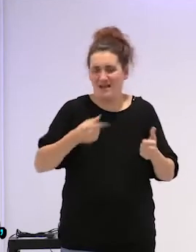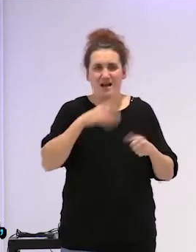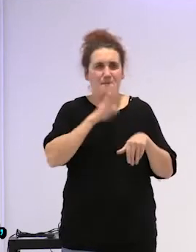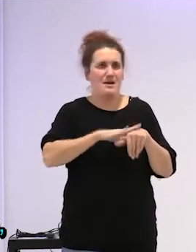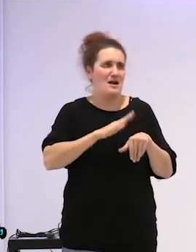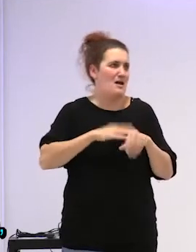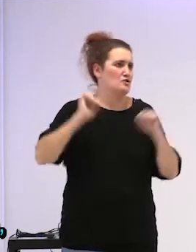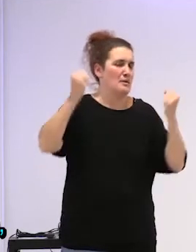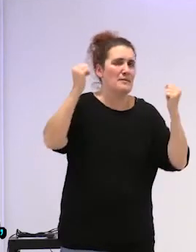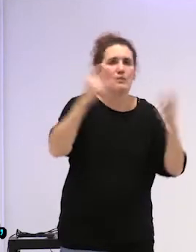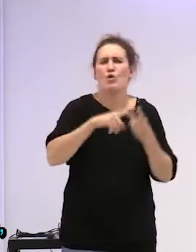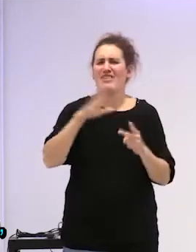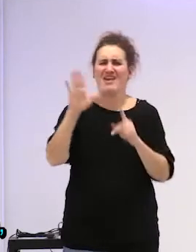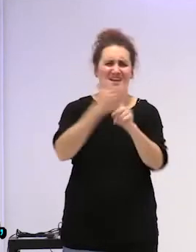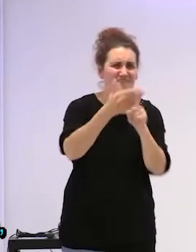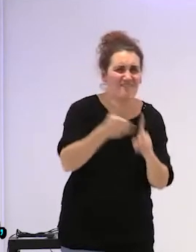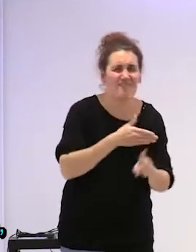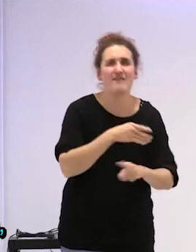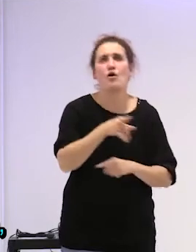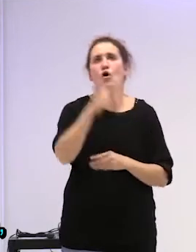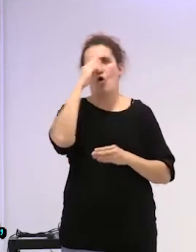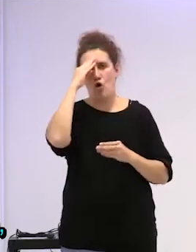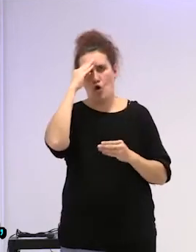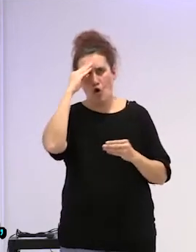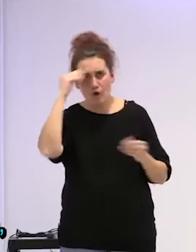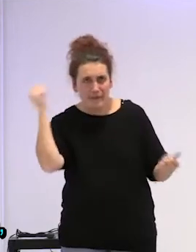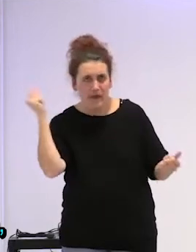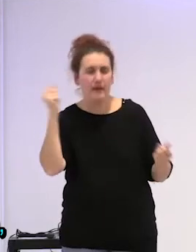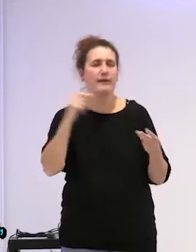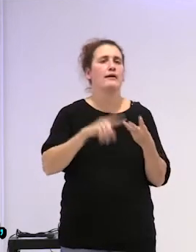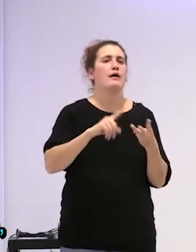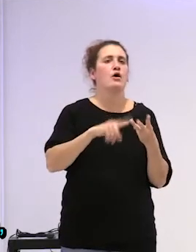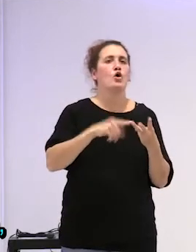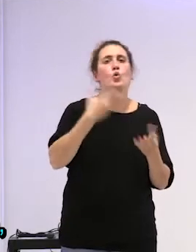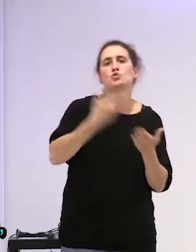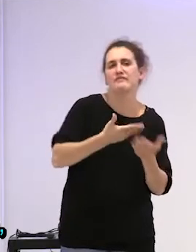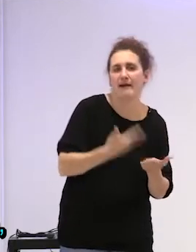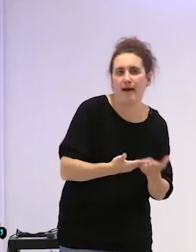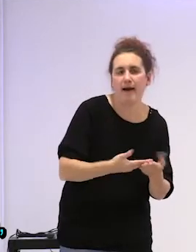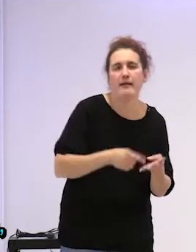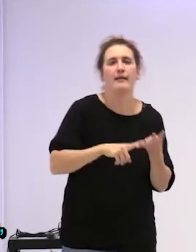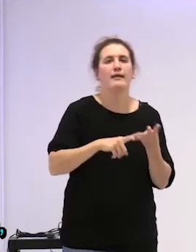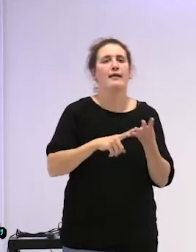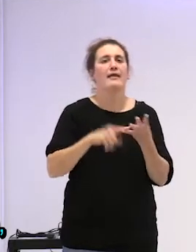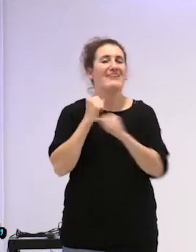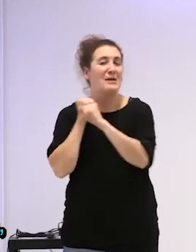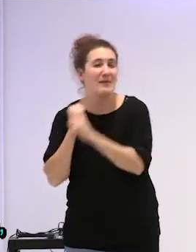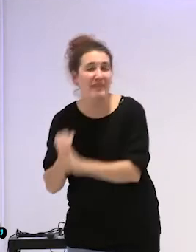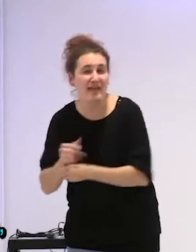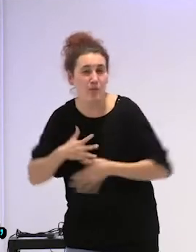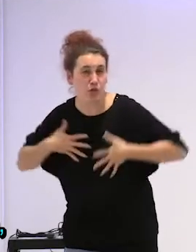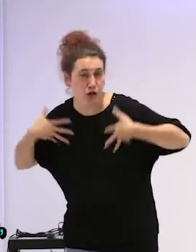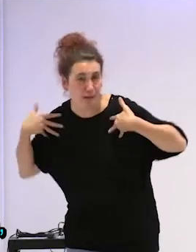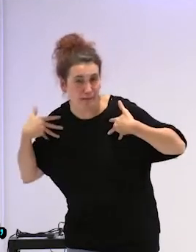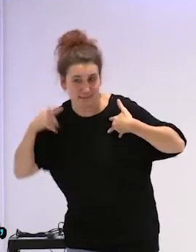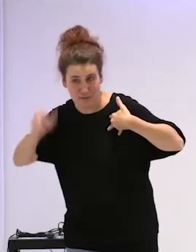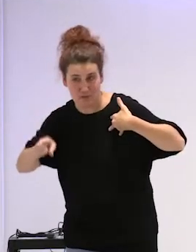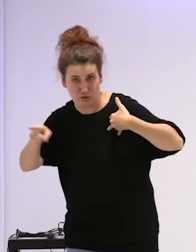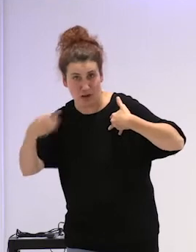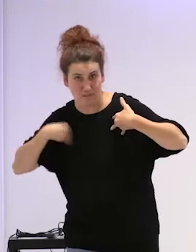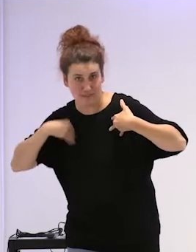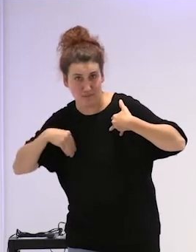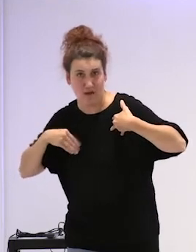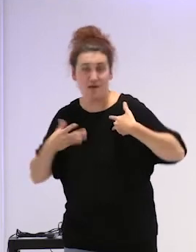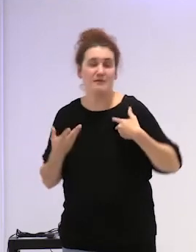ser agredir olvidar olvidar justificar depender emocionalmente de esa persona